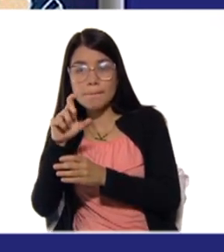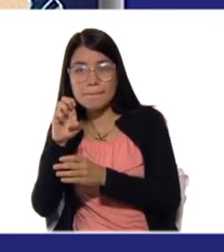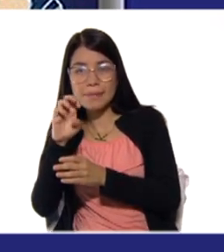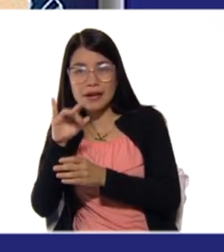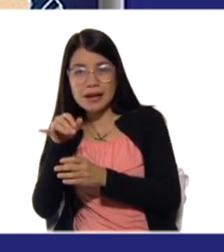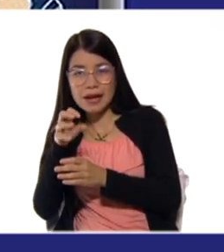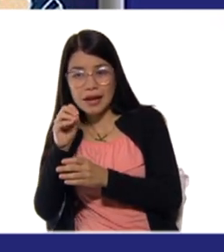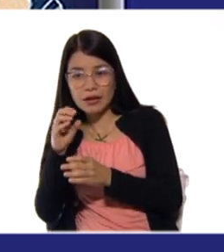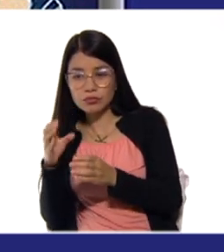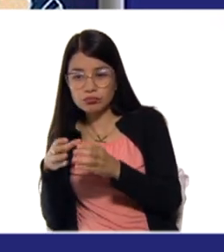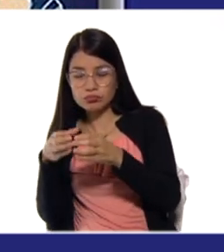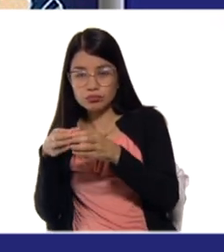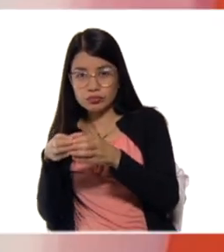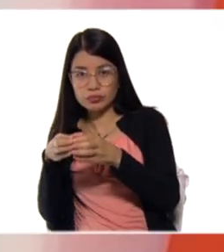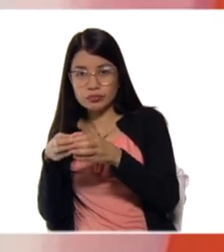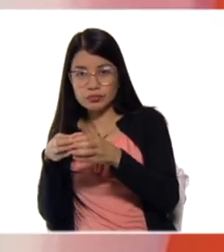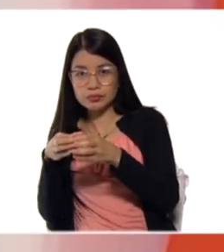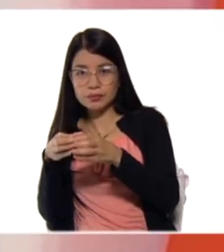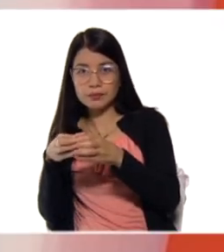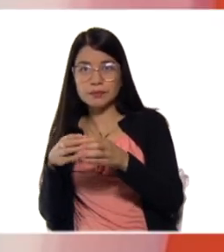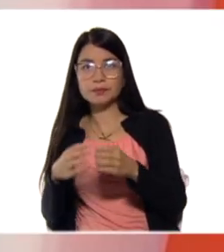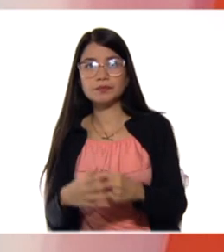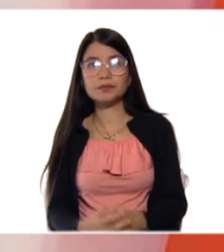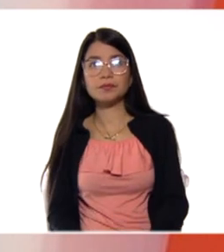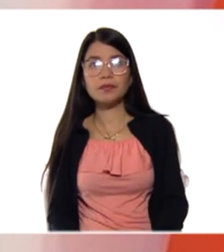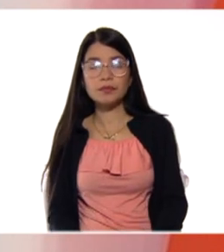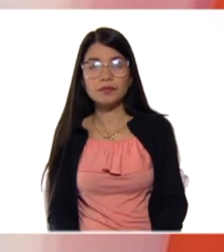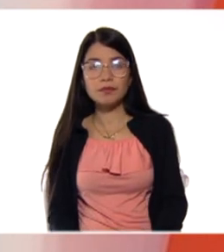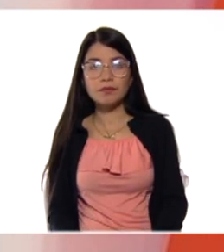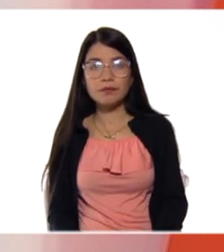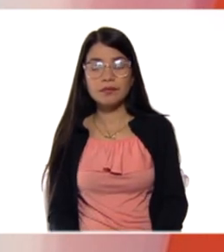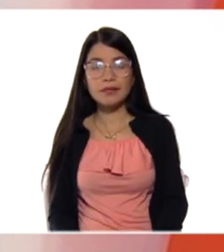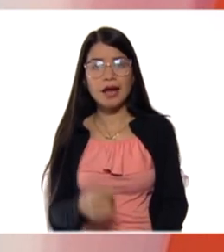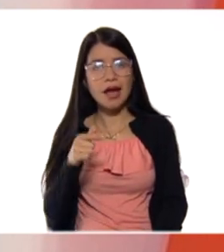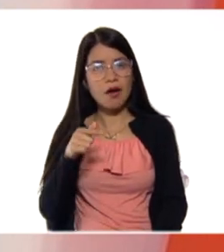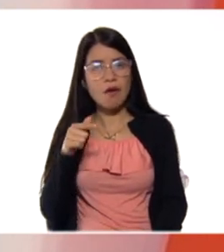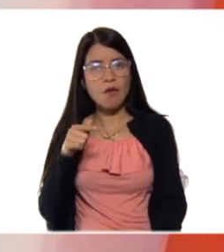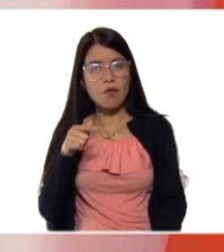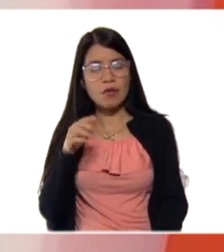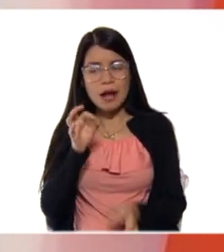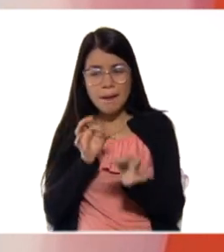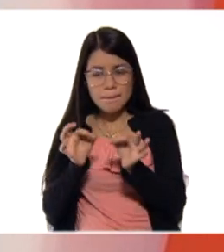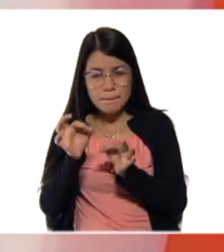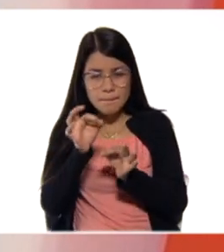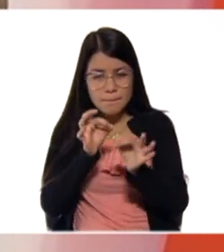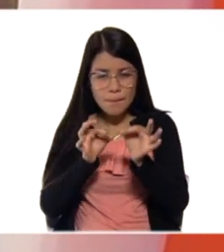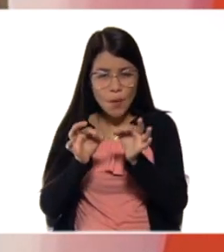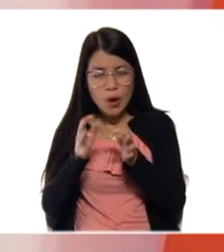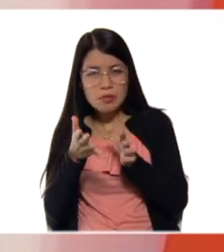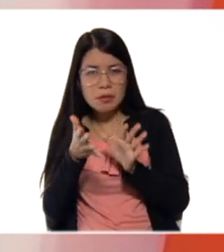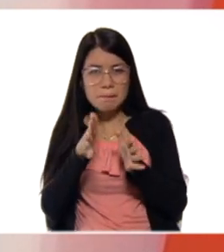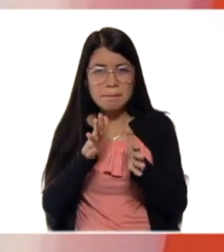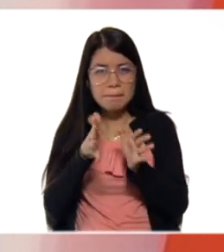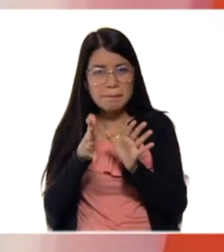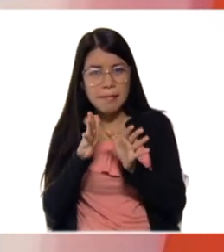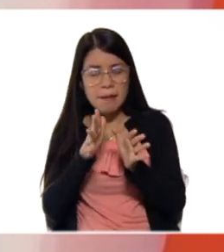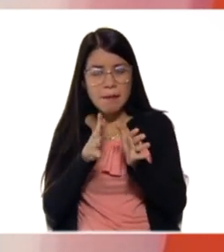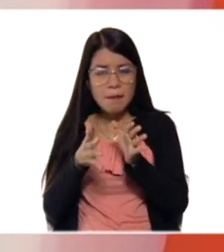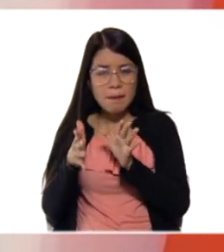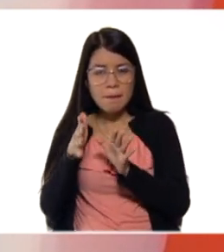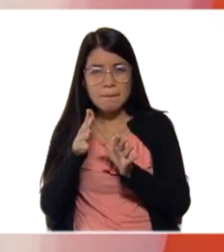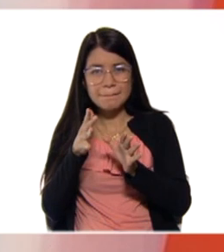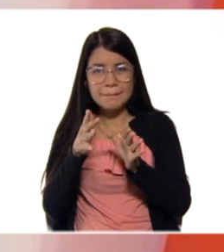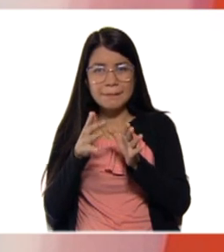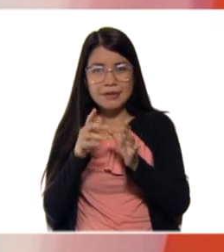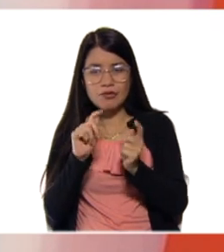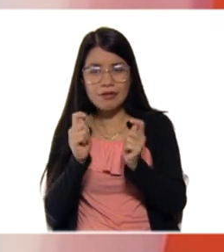Es como un intermedio, ¿bien? Es una molécula intermedia donde se está entrando y